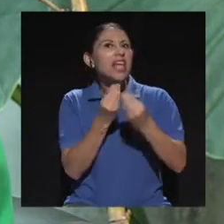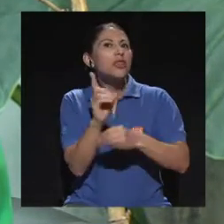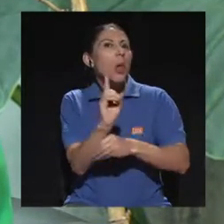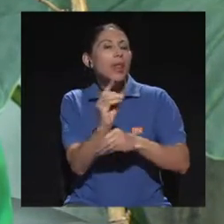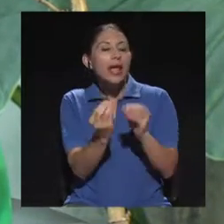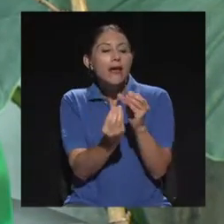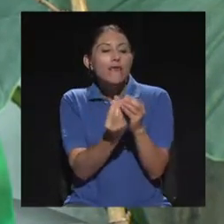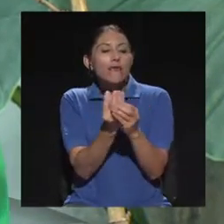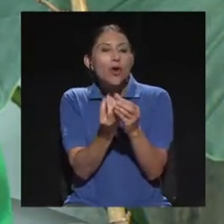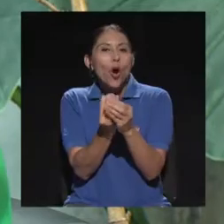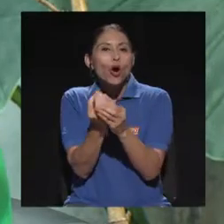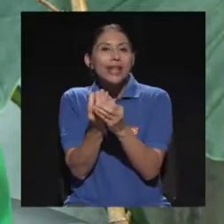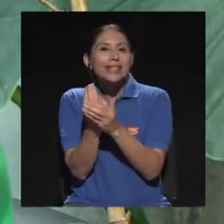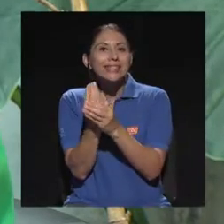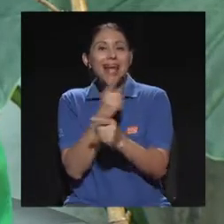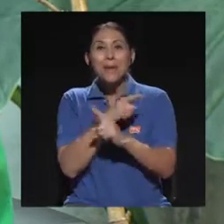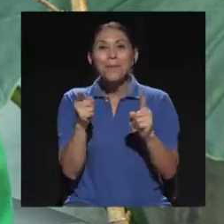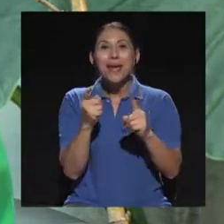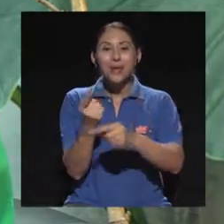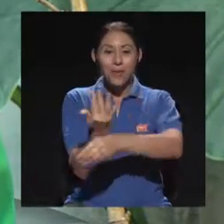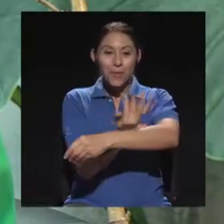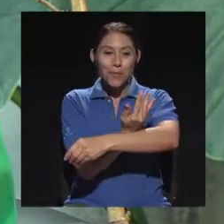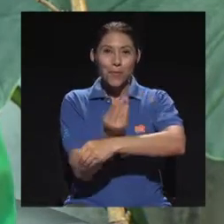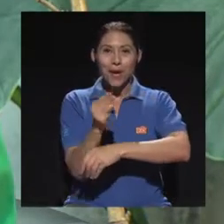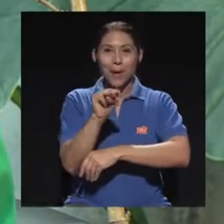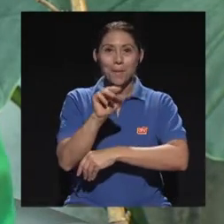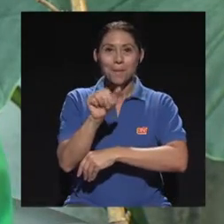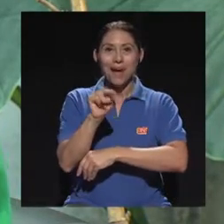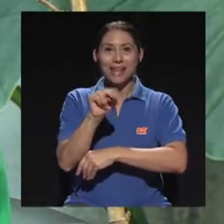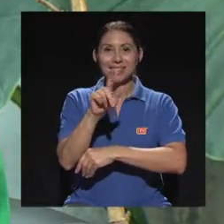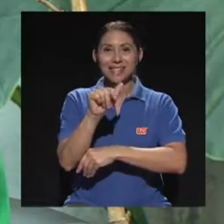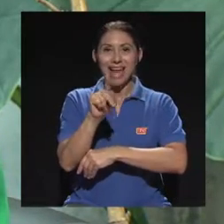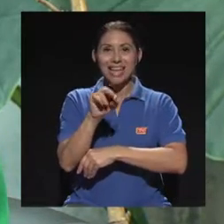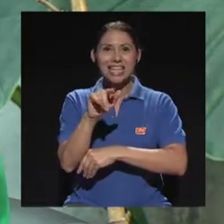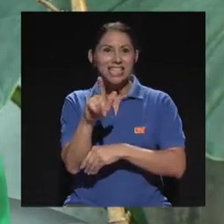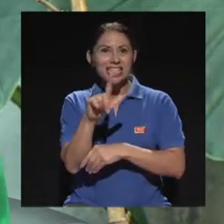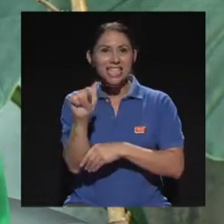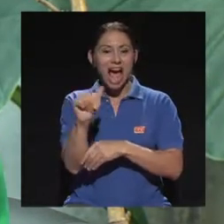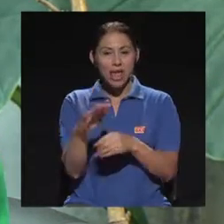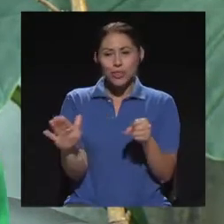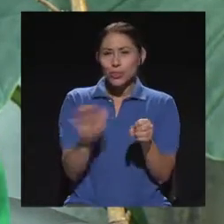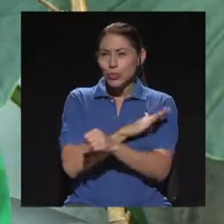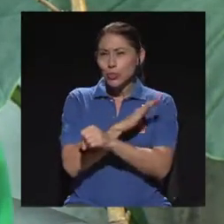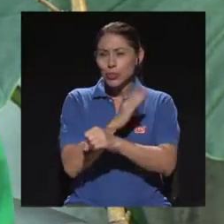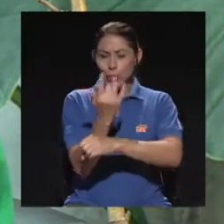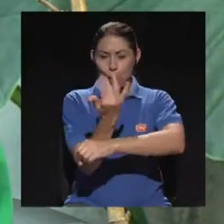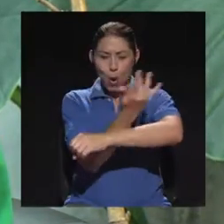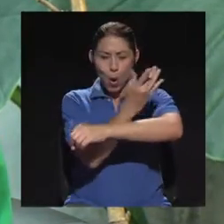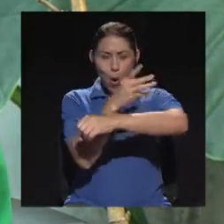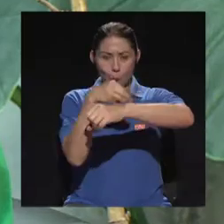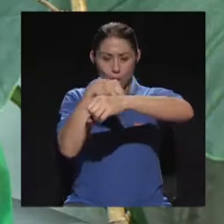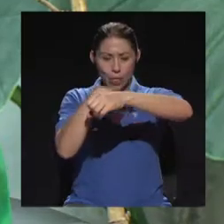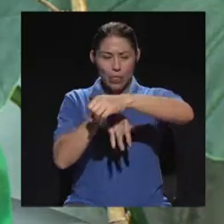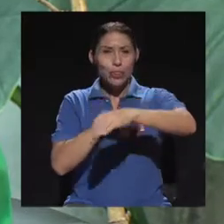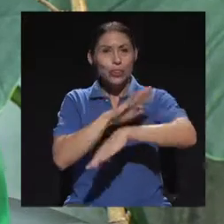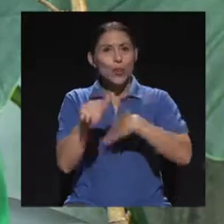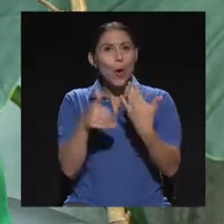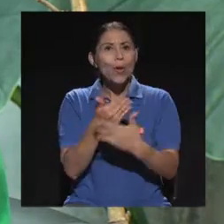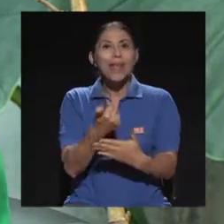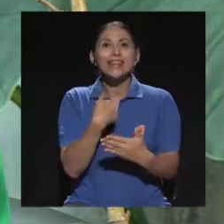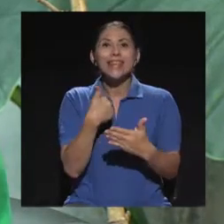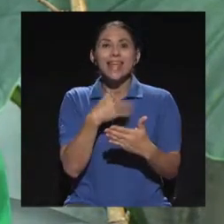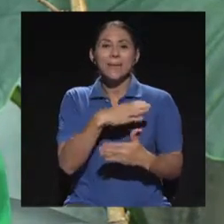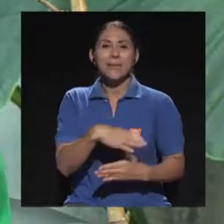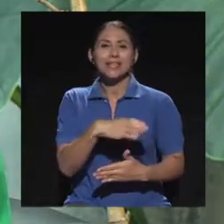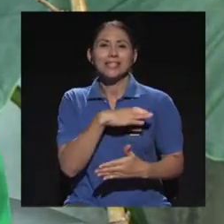pero la manzanilla tiene la gran virtud de que todas las partes de la planta, en este caso específico, tienen principios activos en